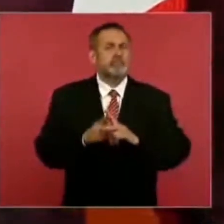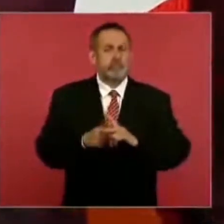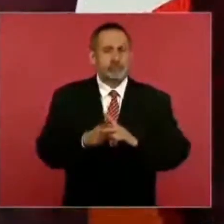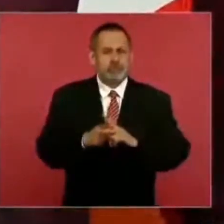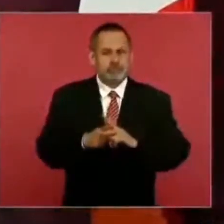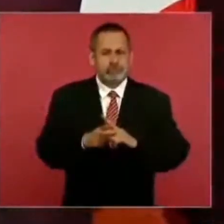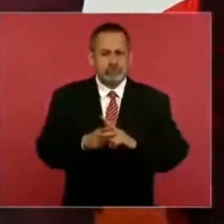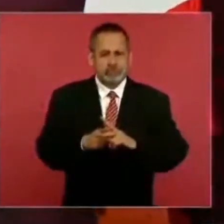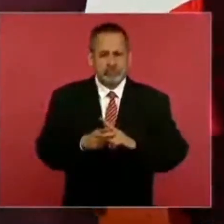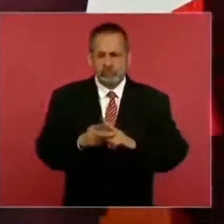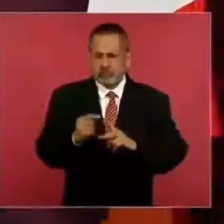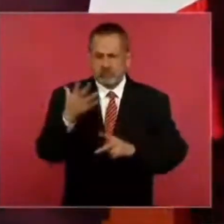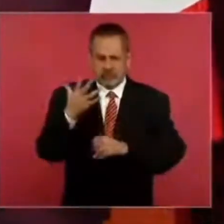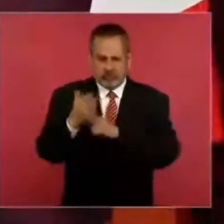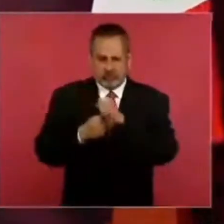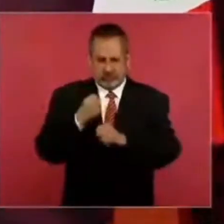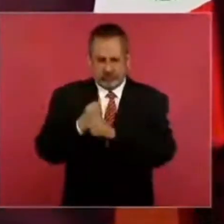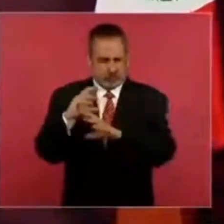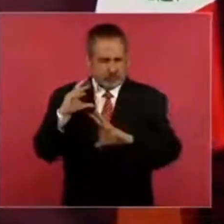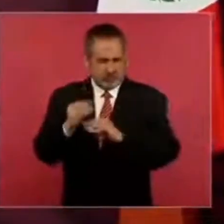tiempo llevamos cinco años,